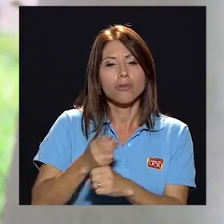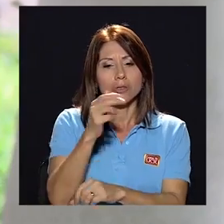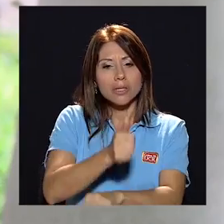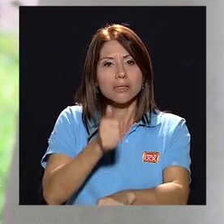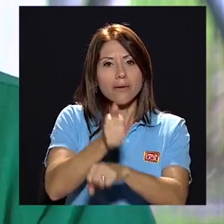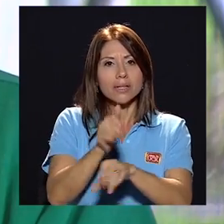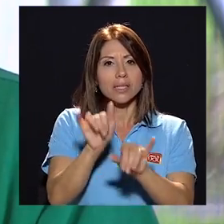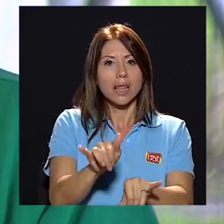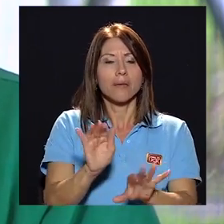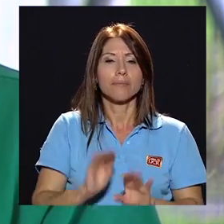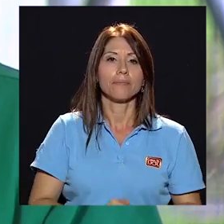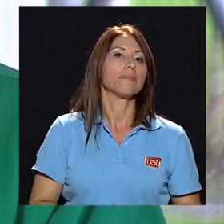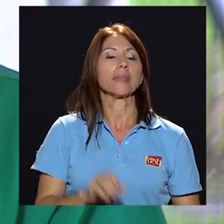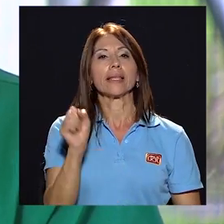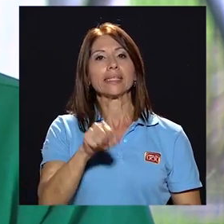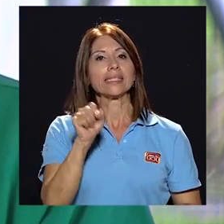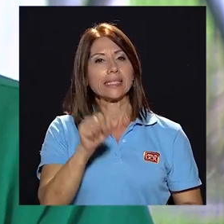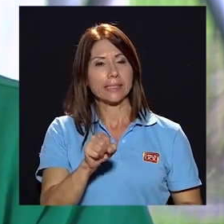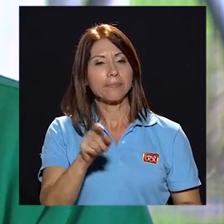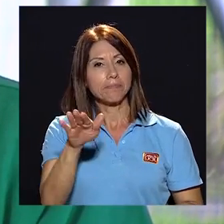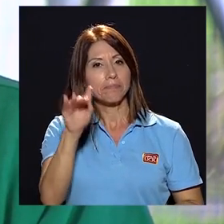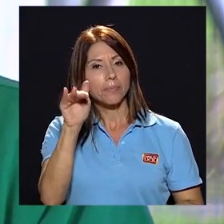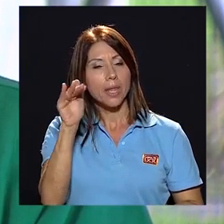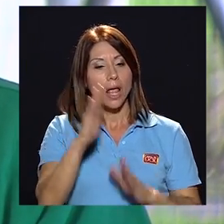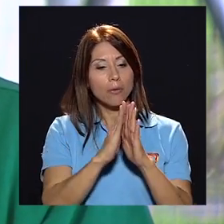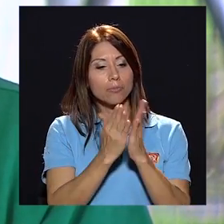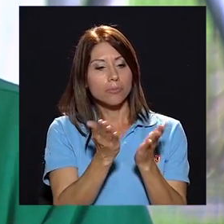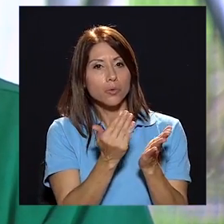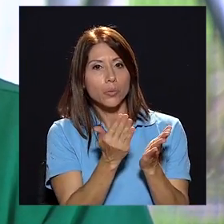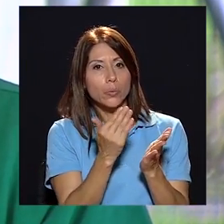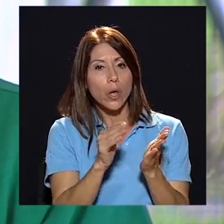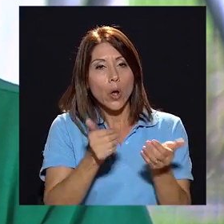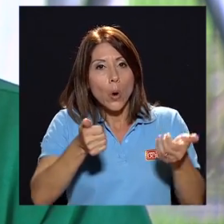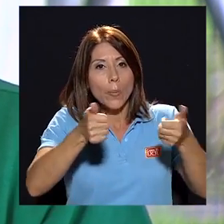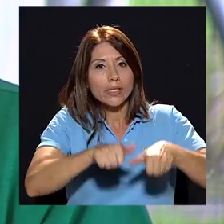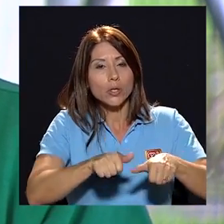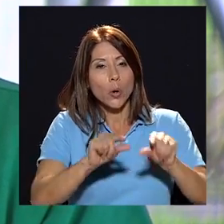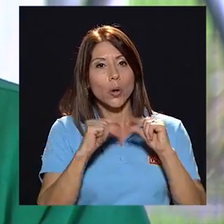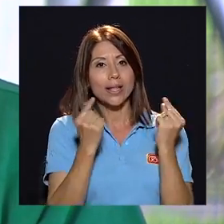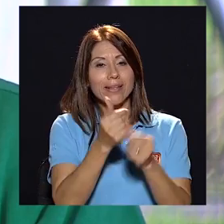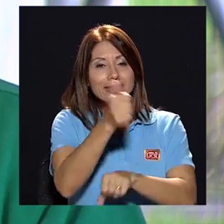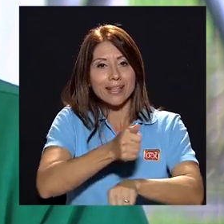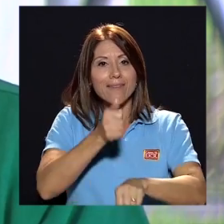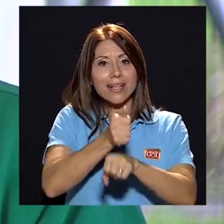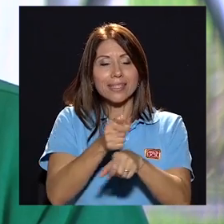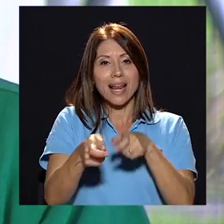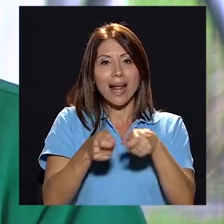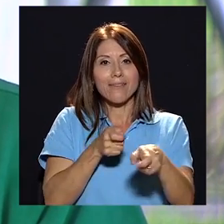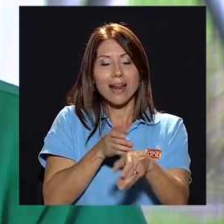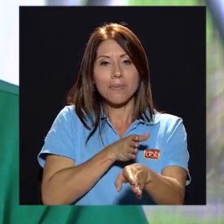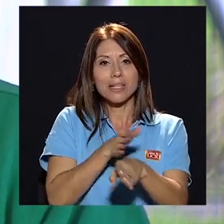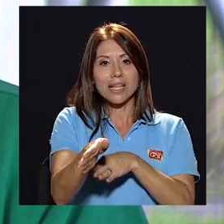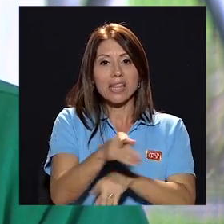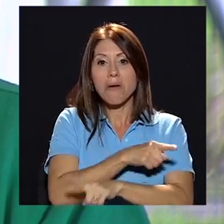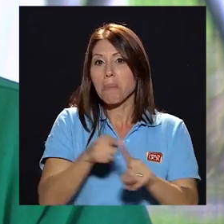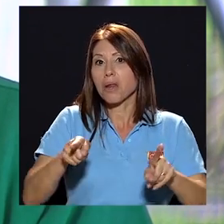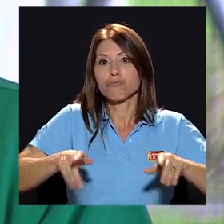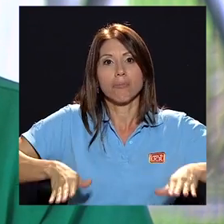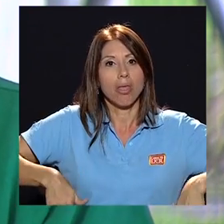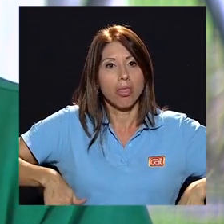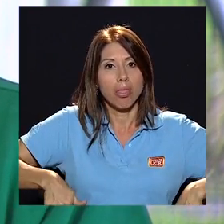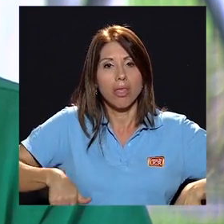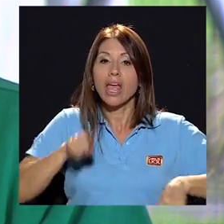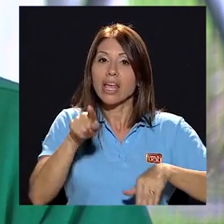el mismo consejo si claro deben recordar que la convención colectiva establece la carrera administrativa y casualmente eso no se ha puesto a andar